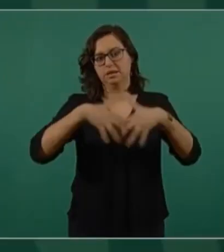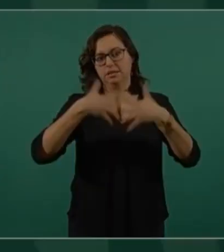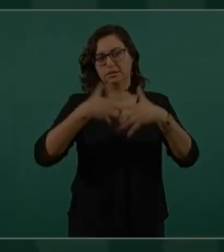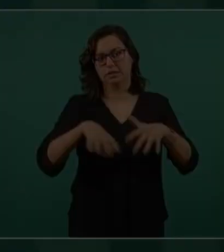parque.